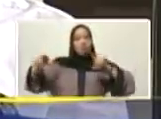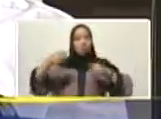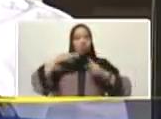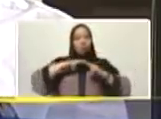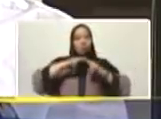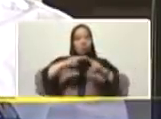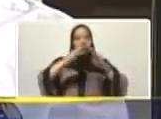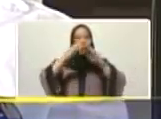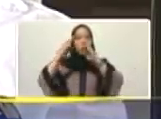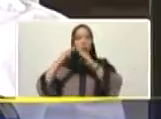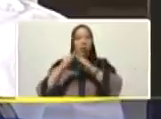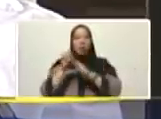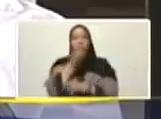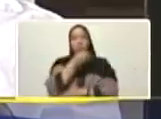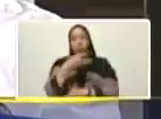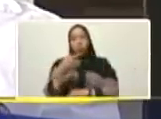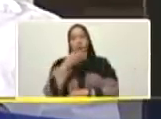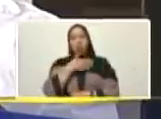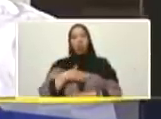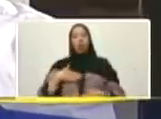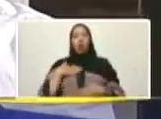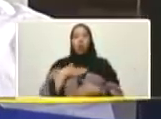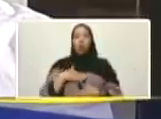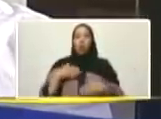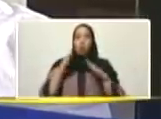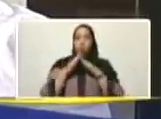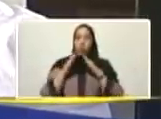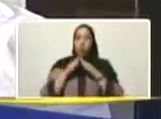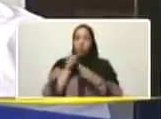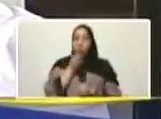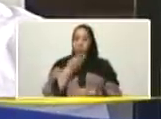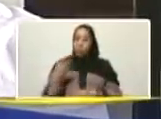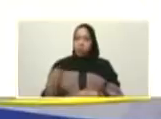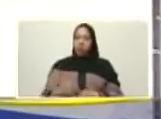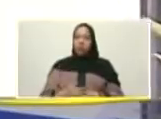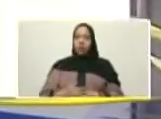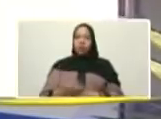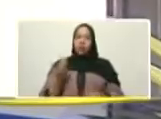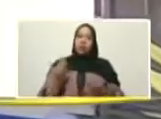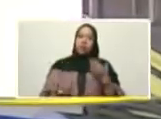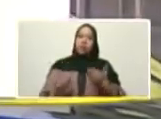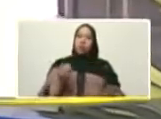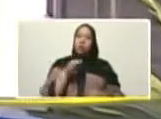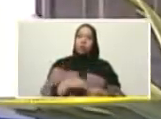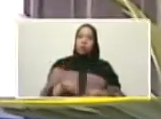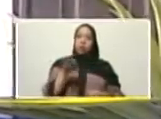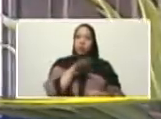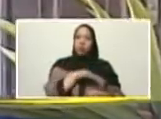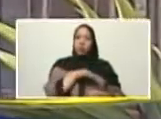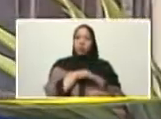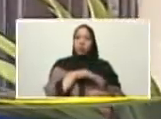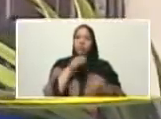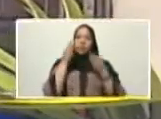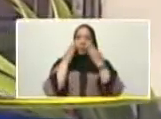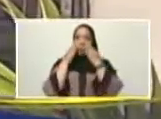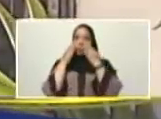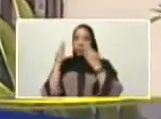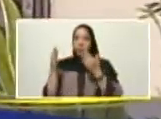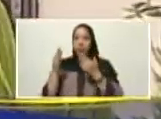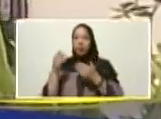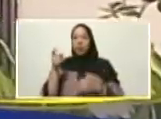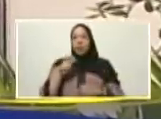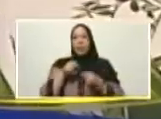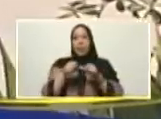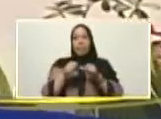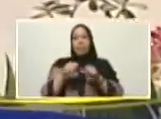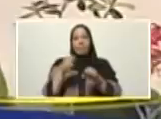una vivienda digna una vivienda de calidad darle la seguridad social con esto que se hace se sigue